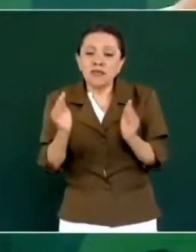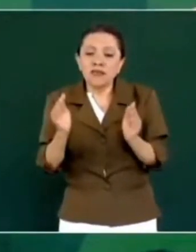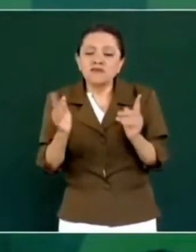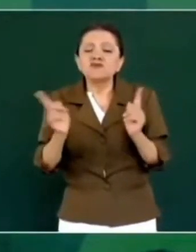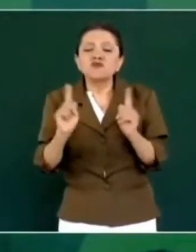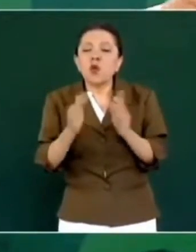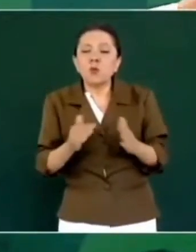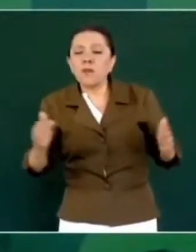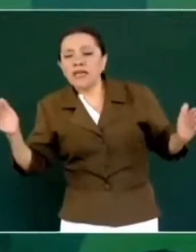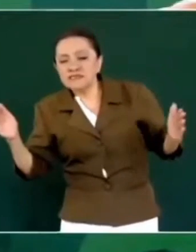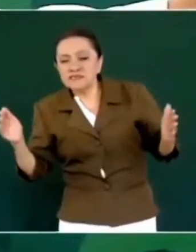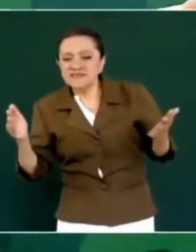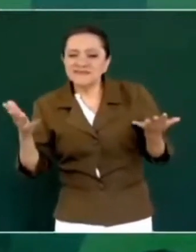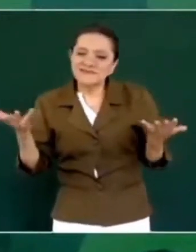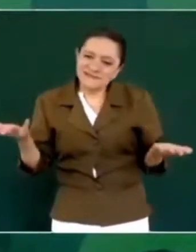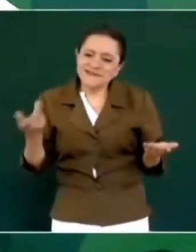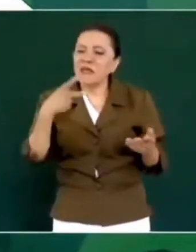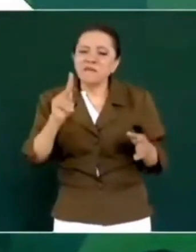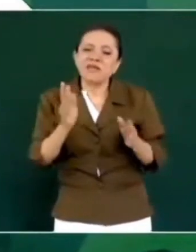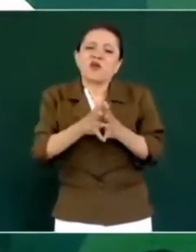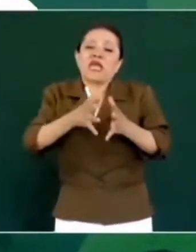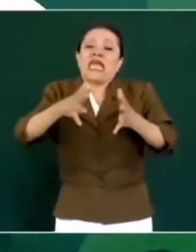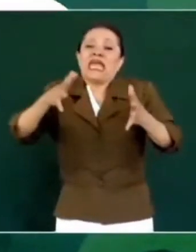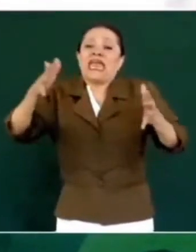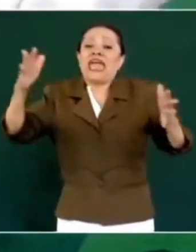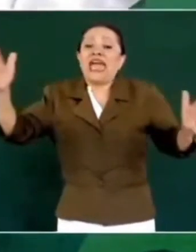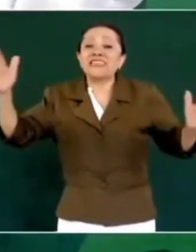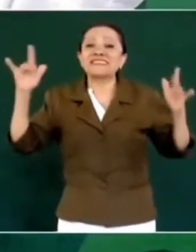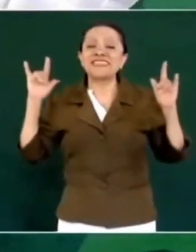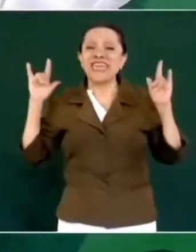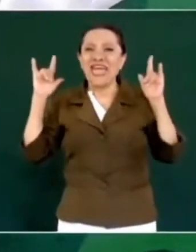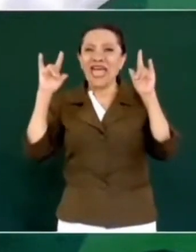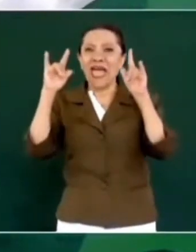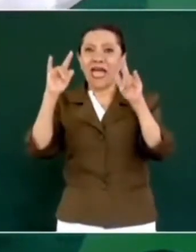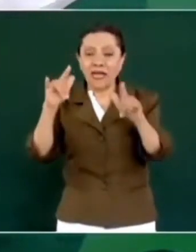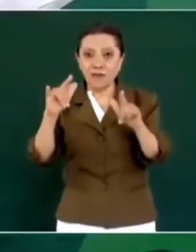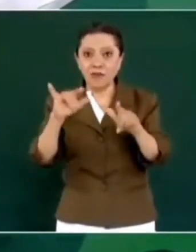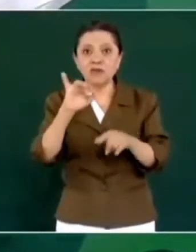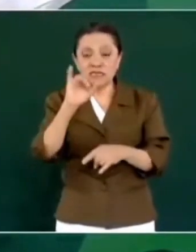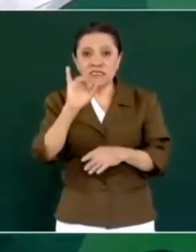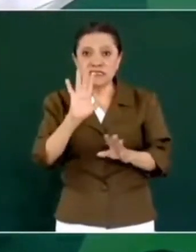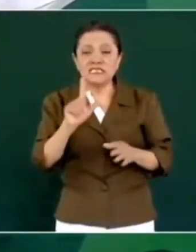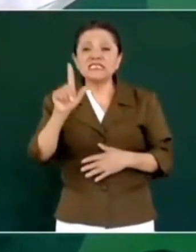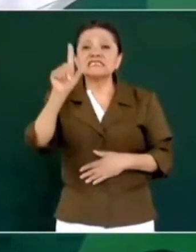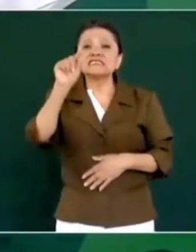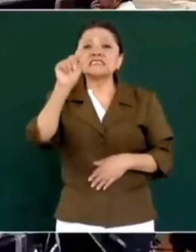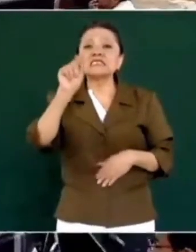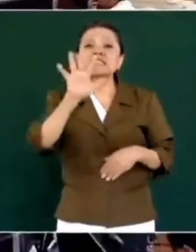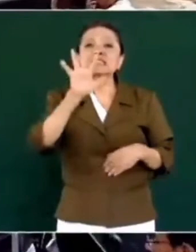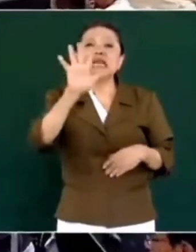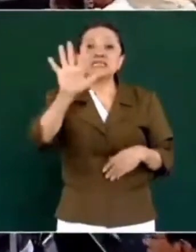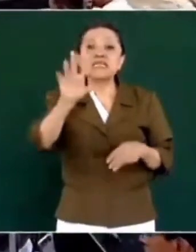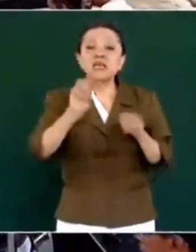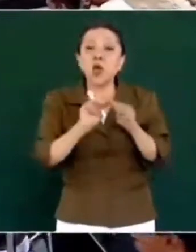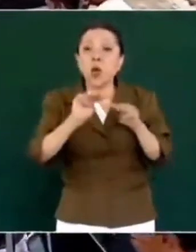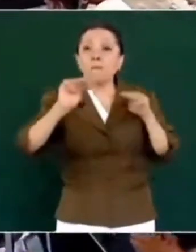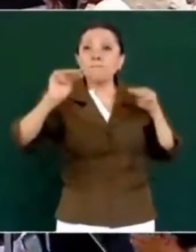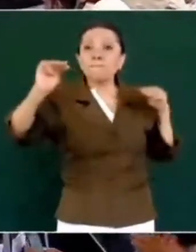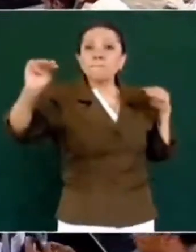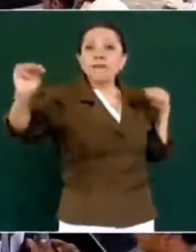Pero, grande, grande, eso sí. 75 metros de largo.